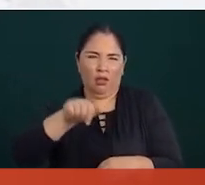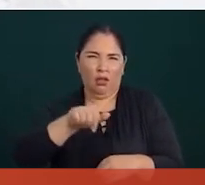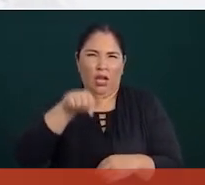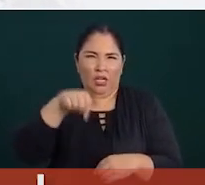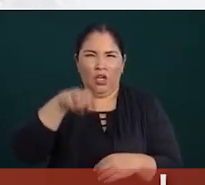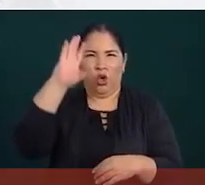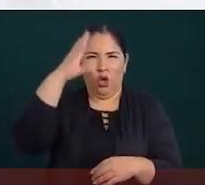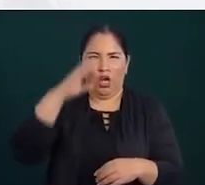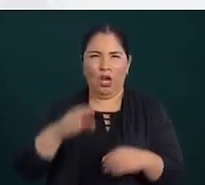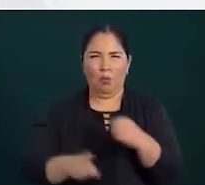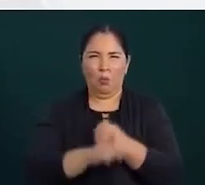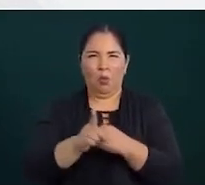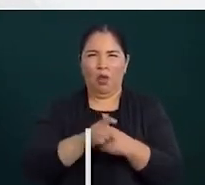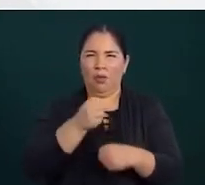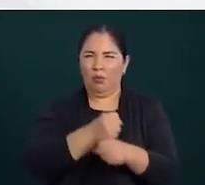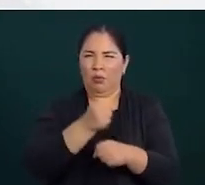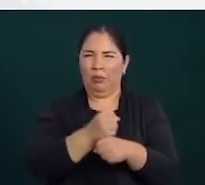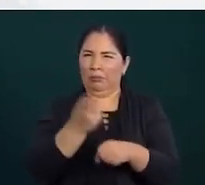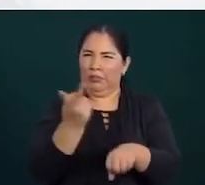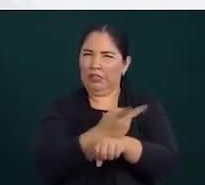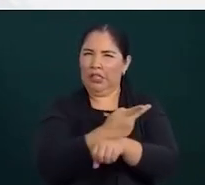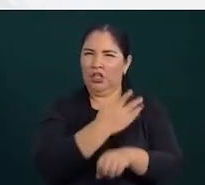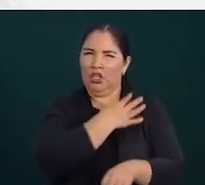que estoy narrando